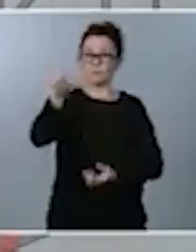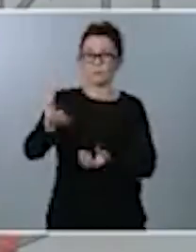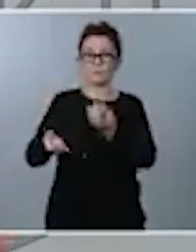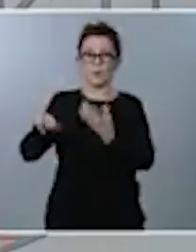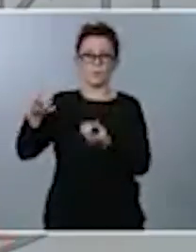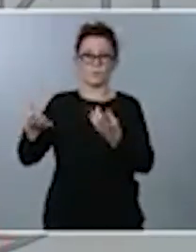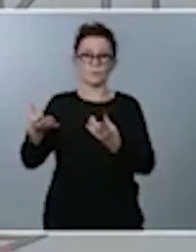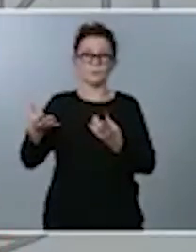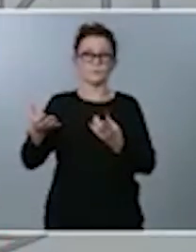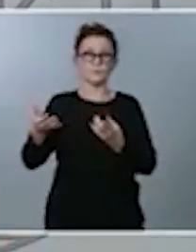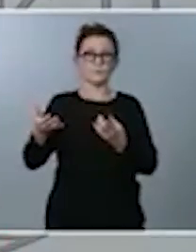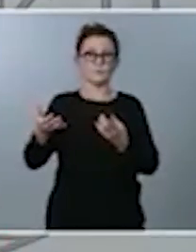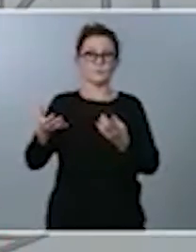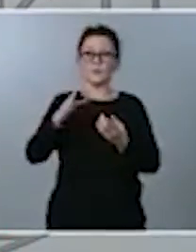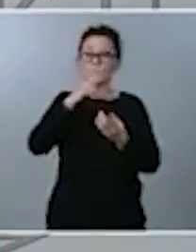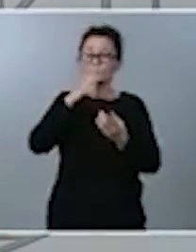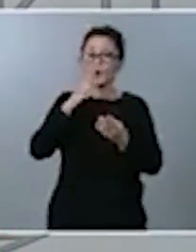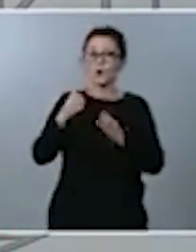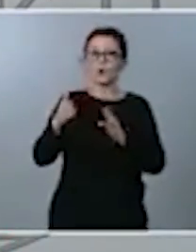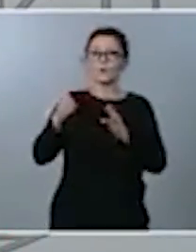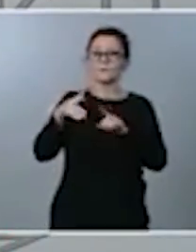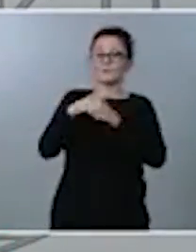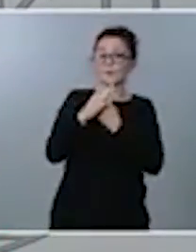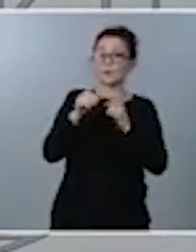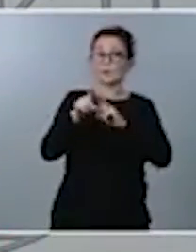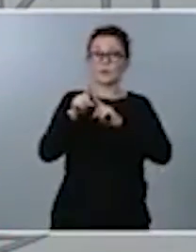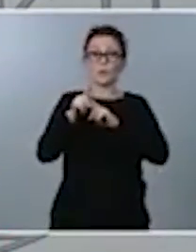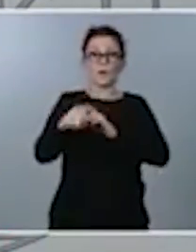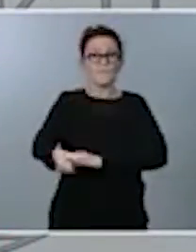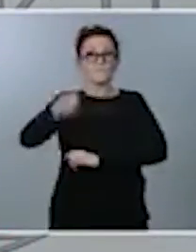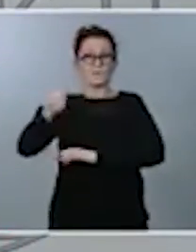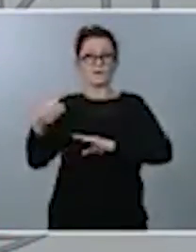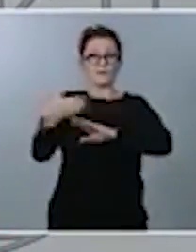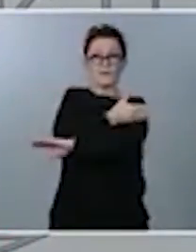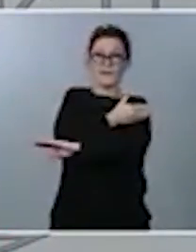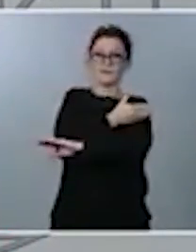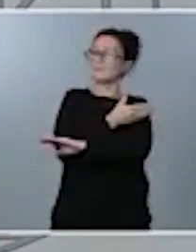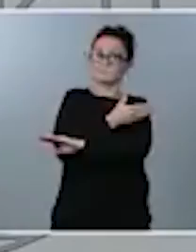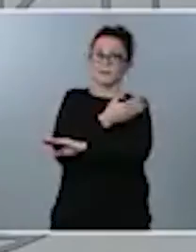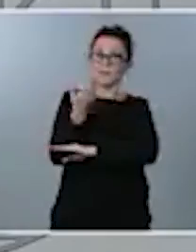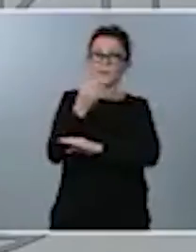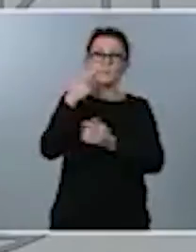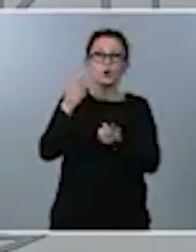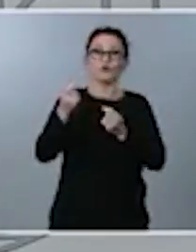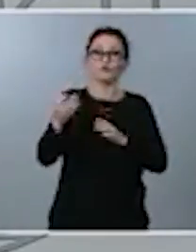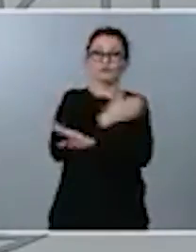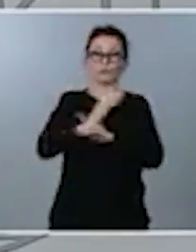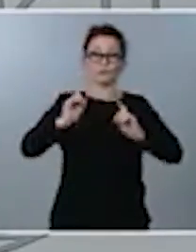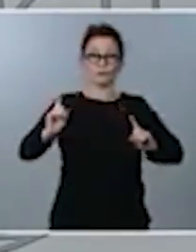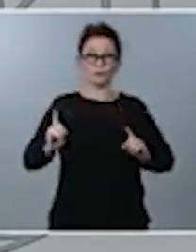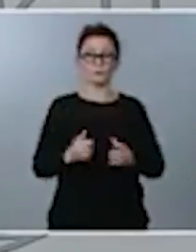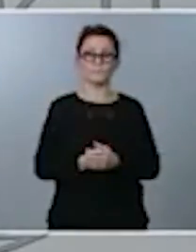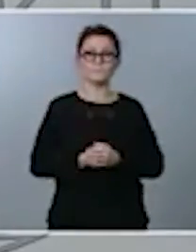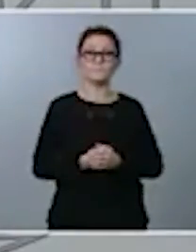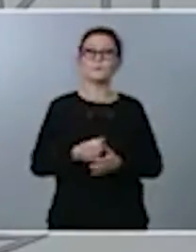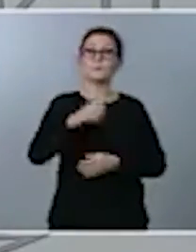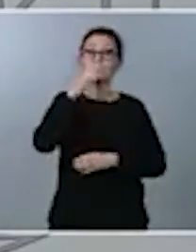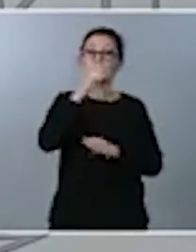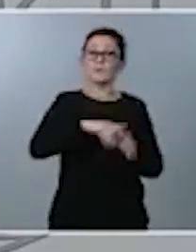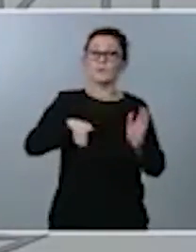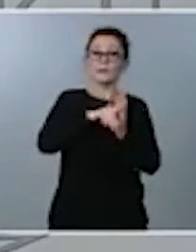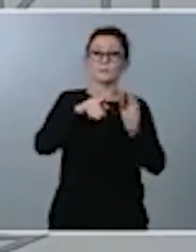en el momento adecuado. Y es por eso que en nuestro país este decreto de nuevo estado de alarma